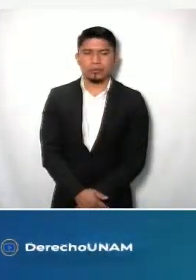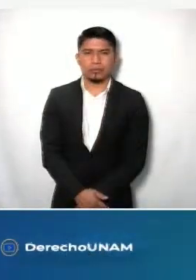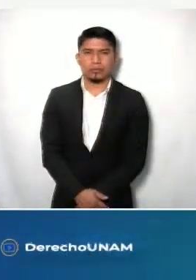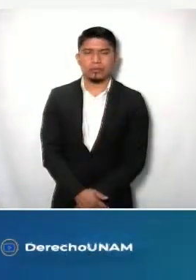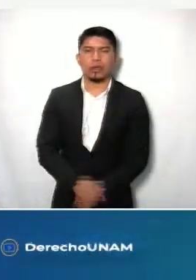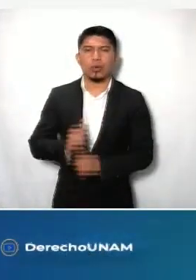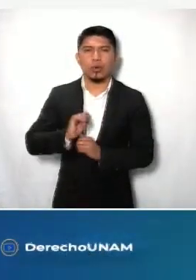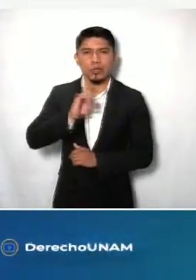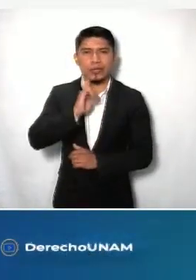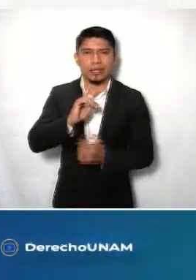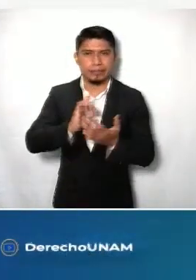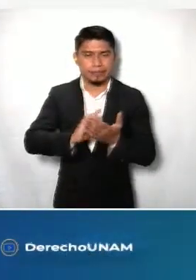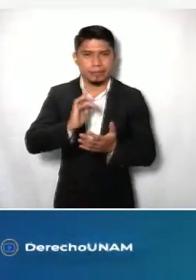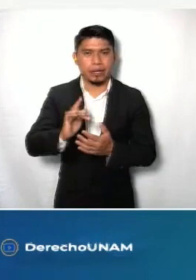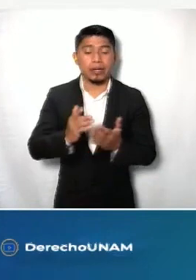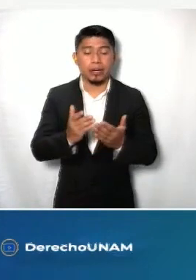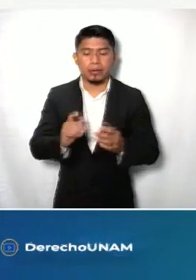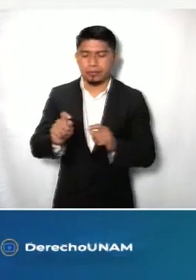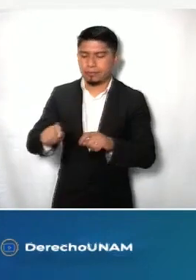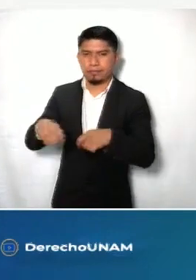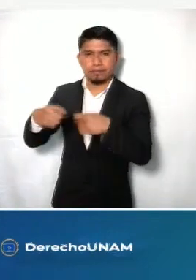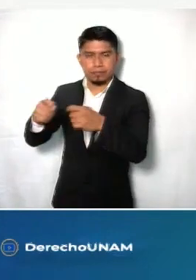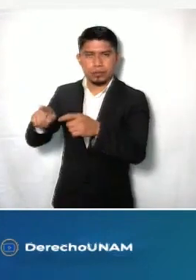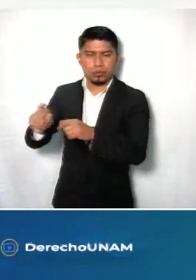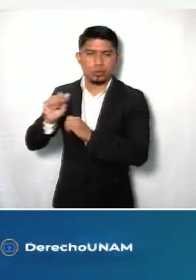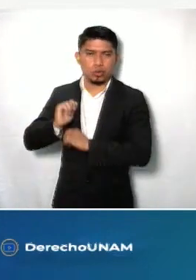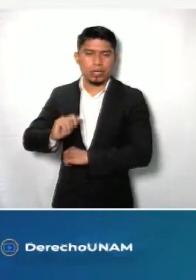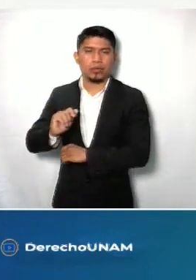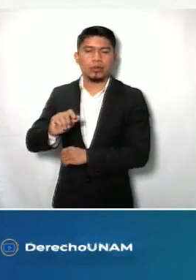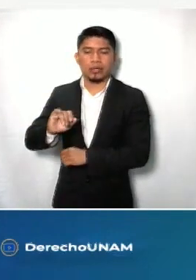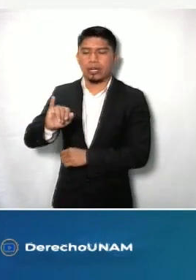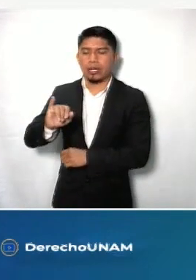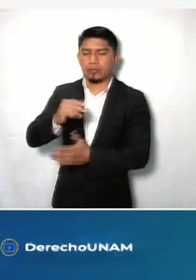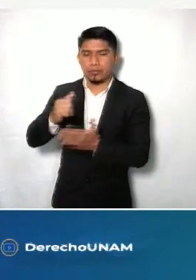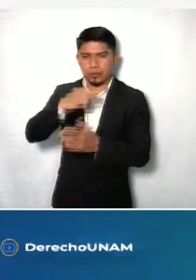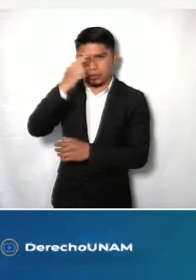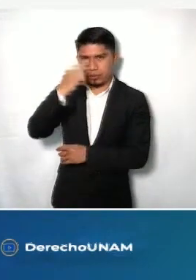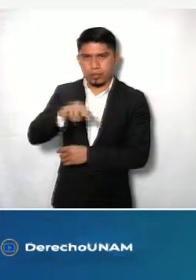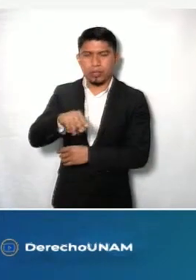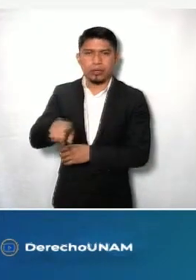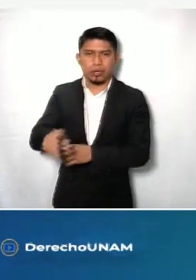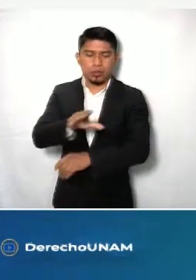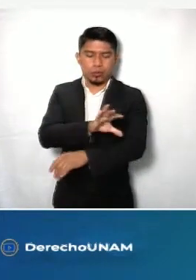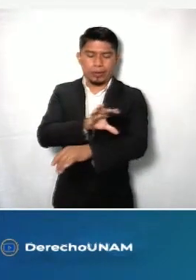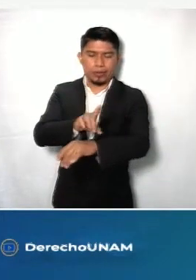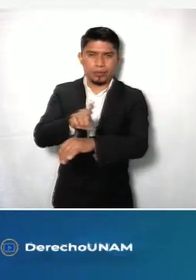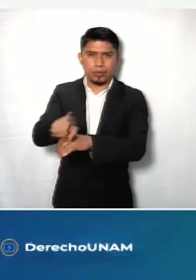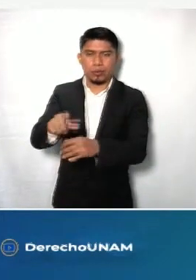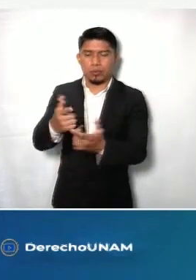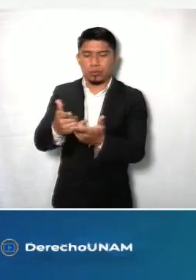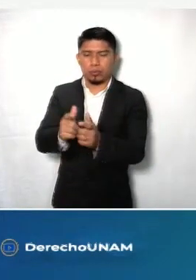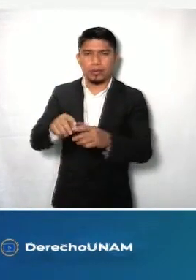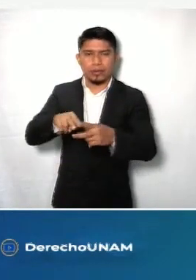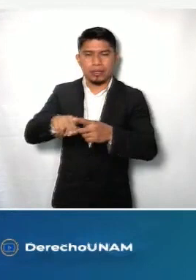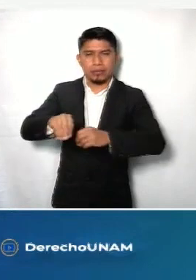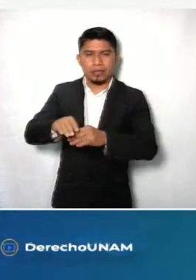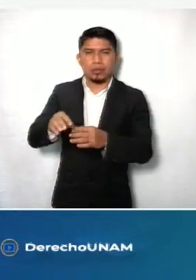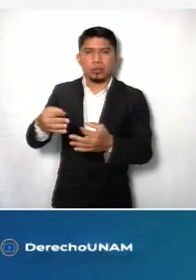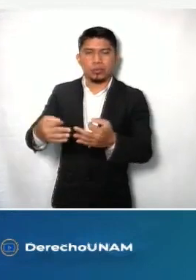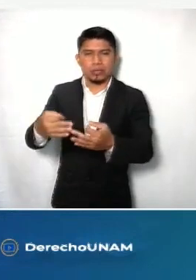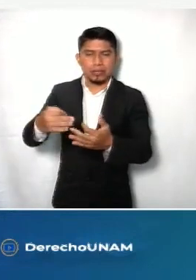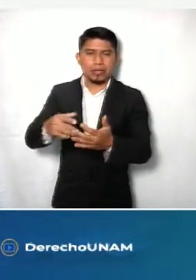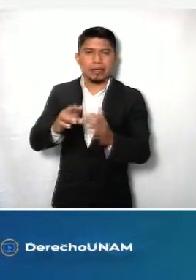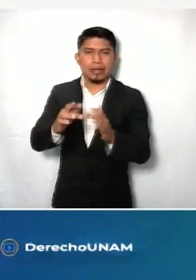Muchas gracias, comisionada. Tiene ahora la palabra el comisionado ciudadano del Info Ciudad de México, y coordinador del Grupo de Transparencia